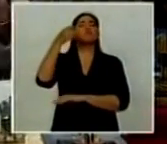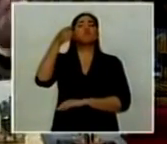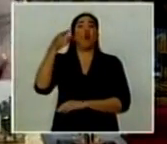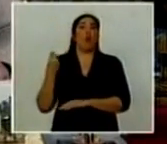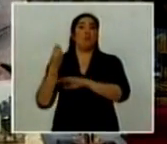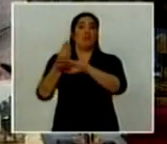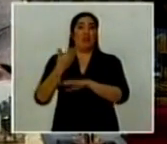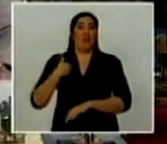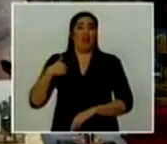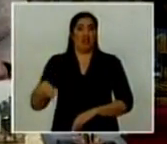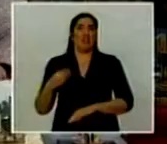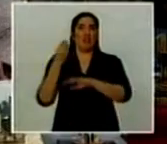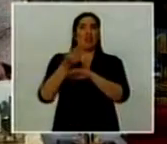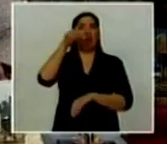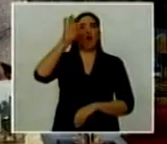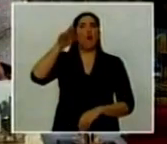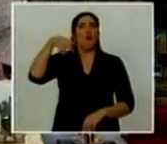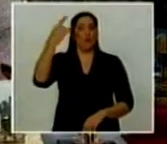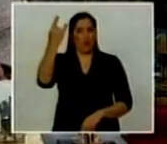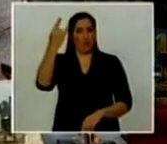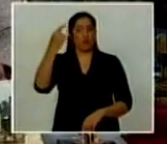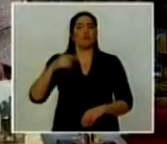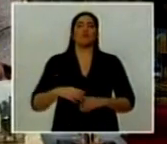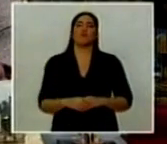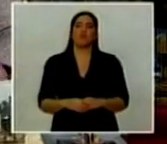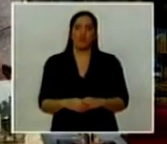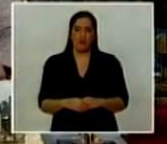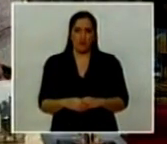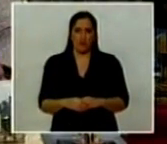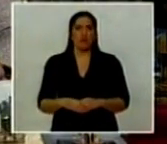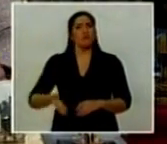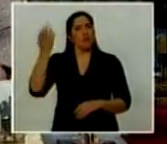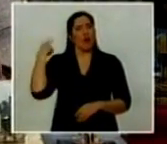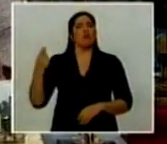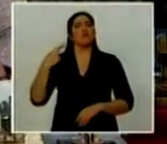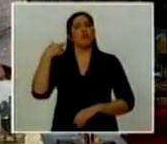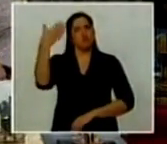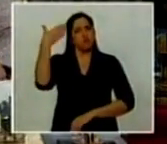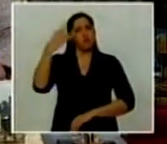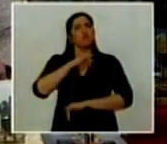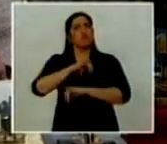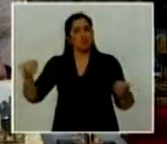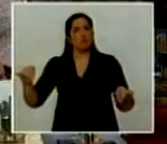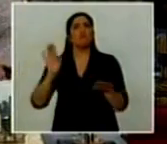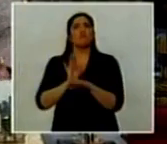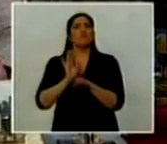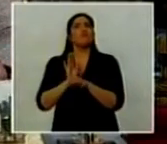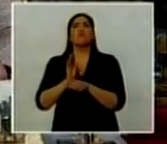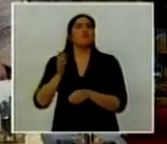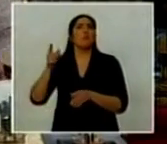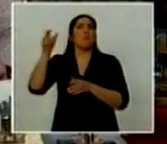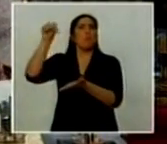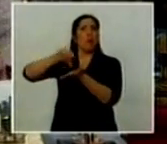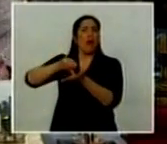ante la Asamblea General de las Naciones Unidas, cuando dijo los muertos no pagan sus